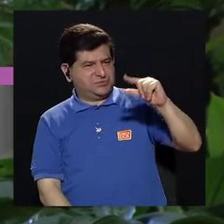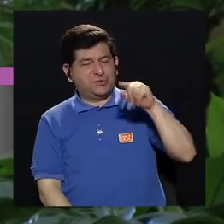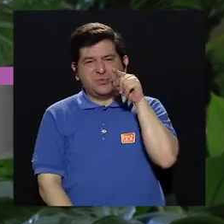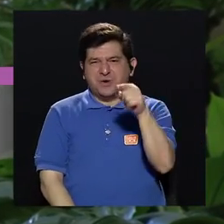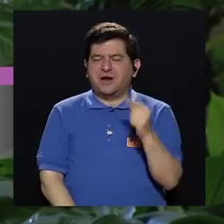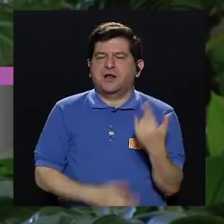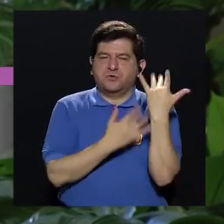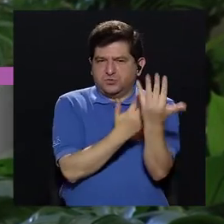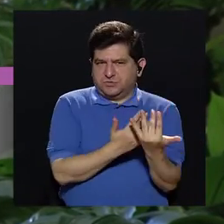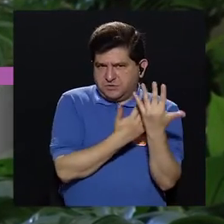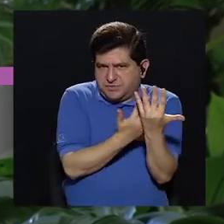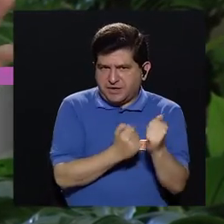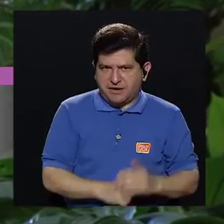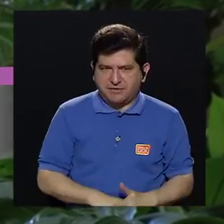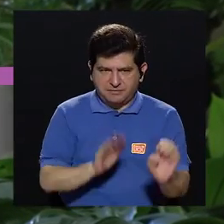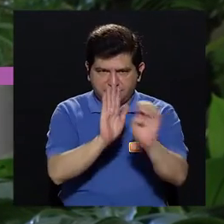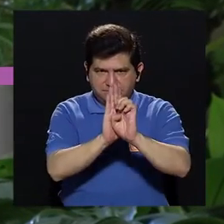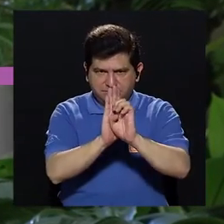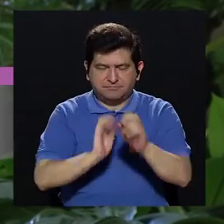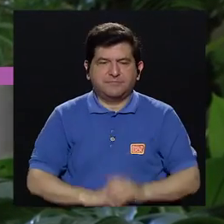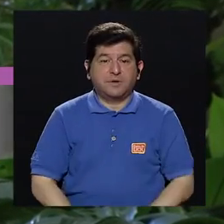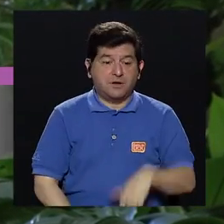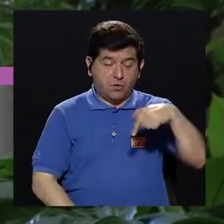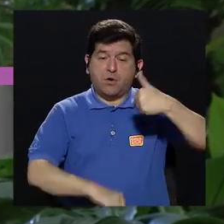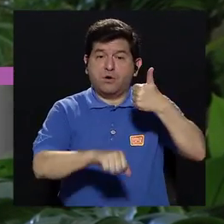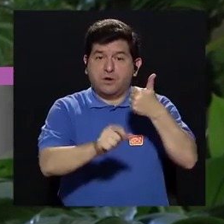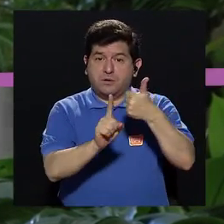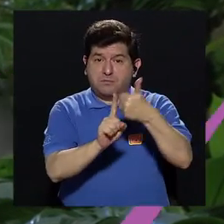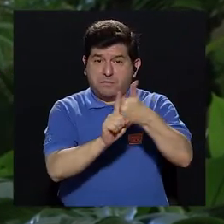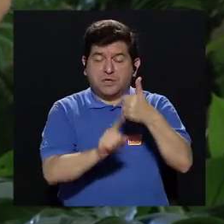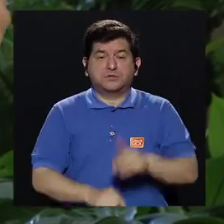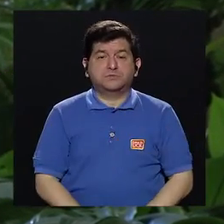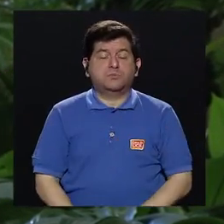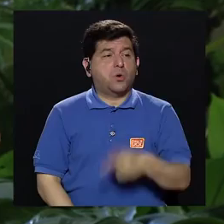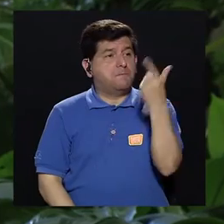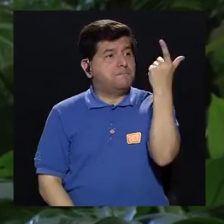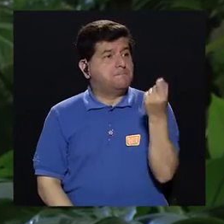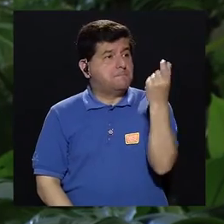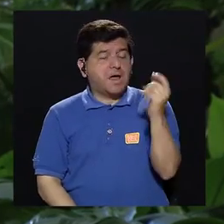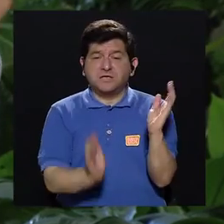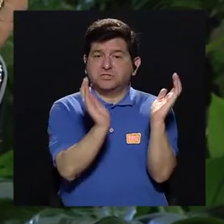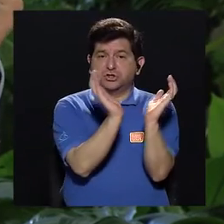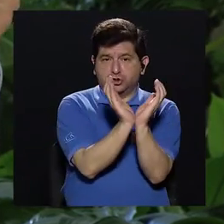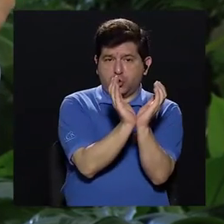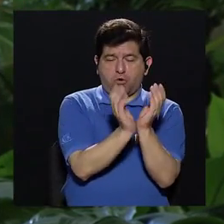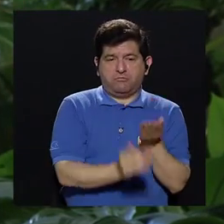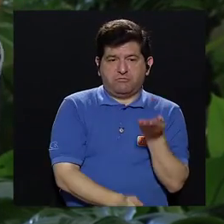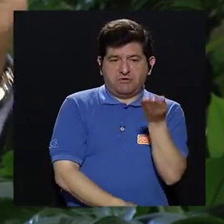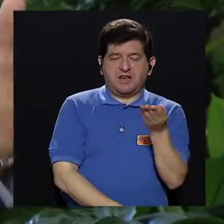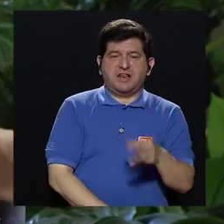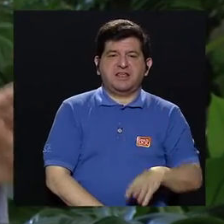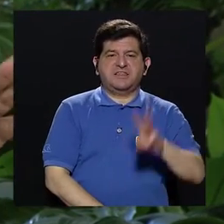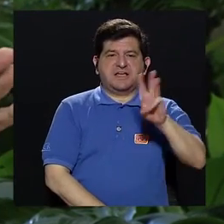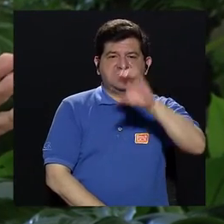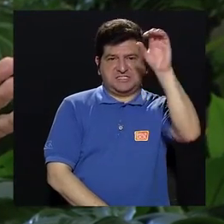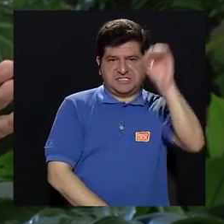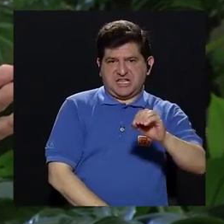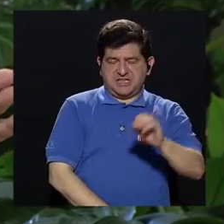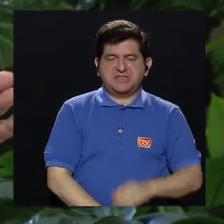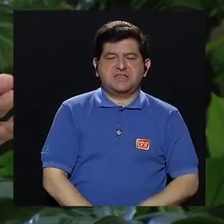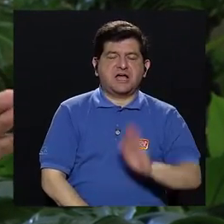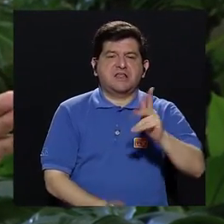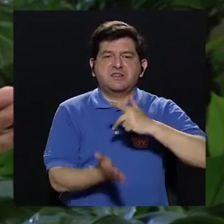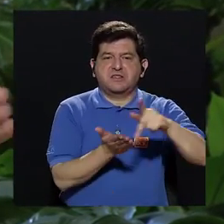para lo que usted aspira, entonces, por ejemplo, hoy por hoy de repente su pensión de la caja le va a dar 60%